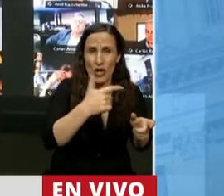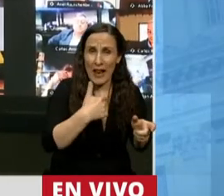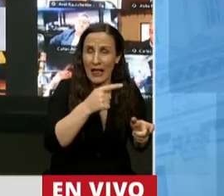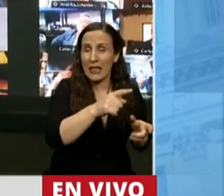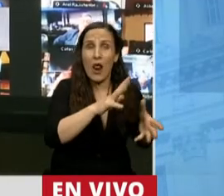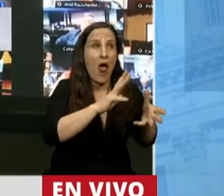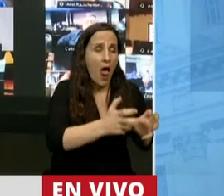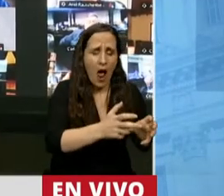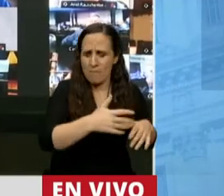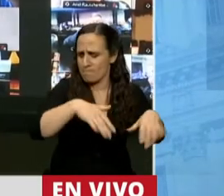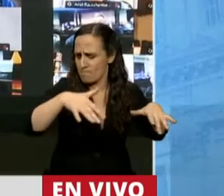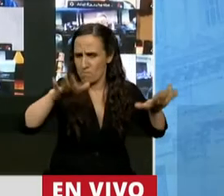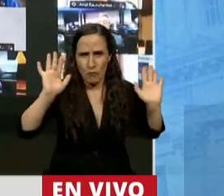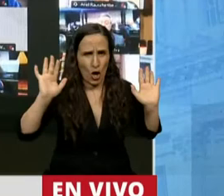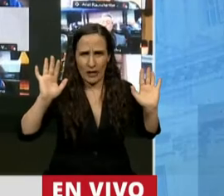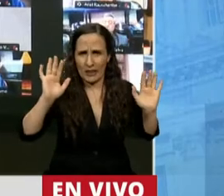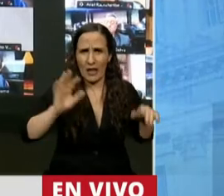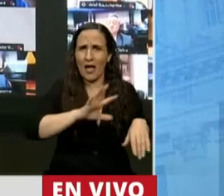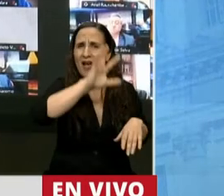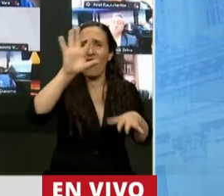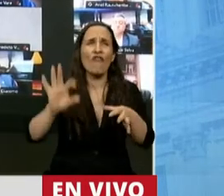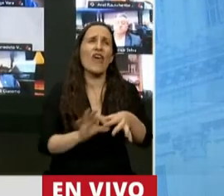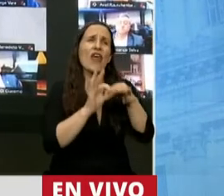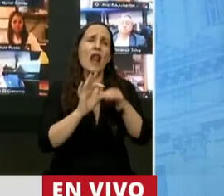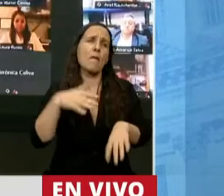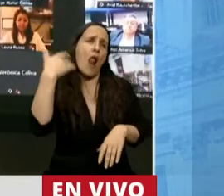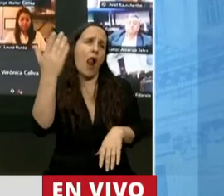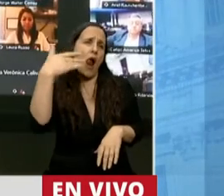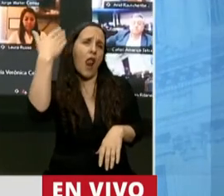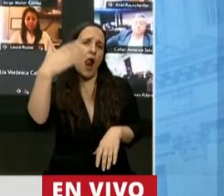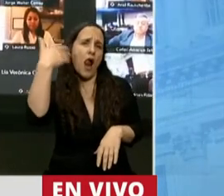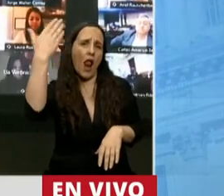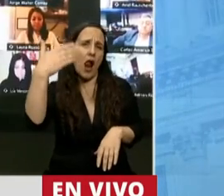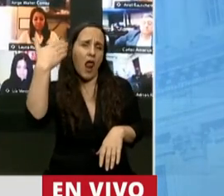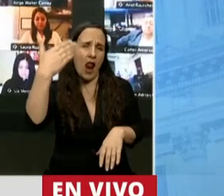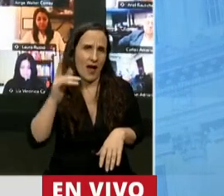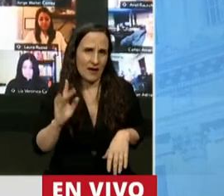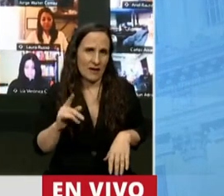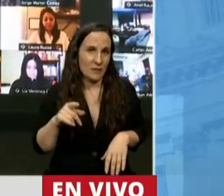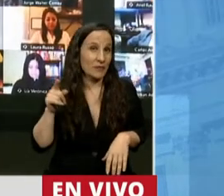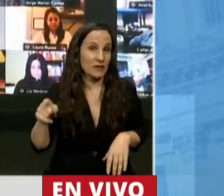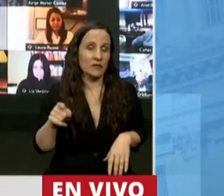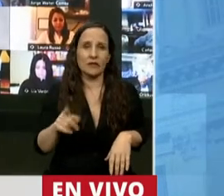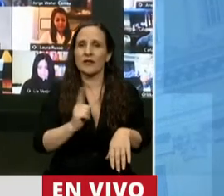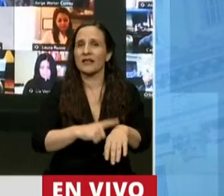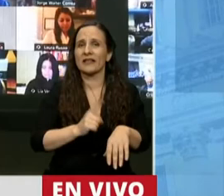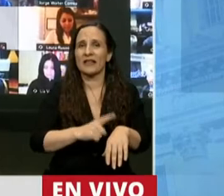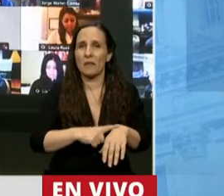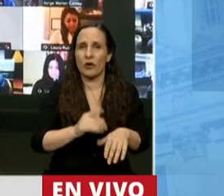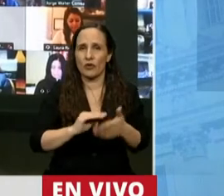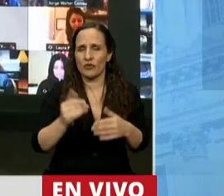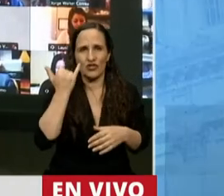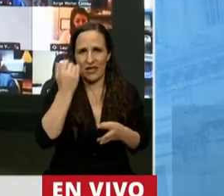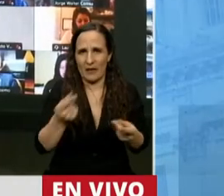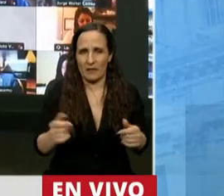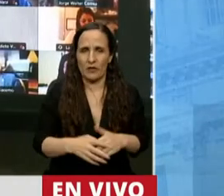que el federalismo es solo parte de un discurso vacío y que no dudan en ser el más feroz de los unitarios... Su señor diputado. Ya